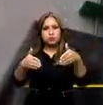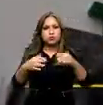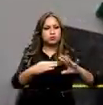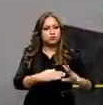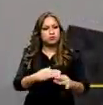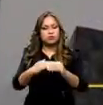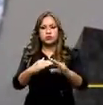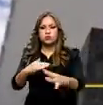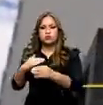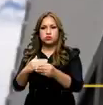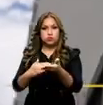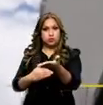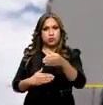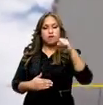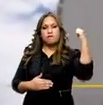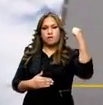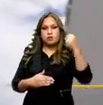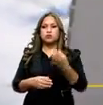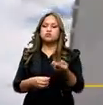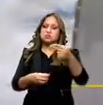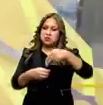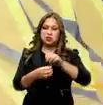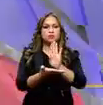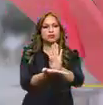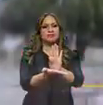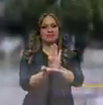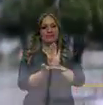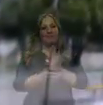incorporación de los artistas a la seguridad social.